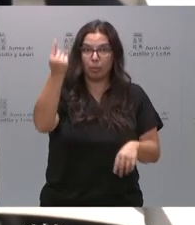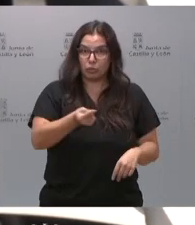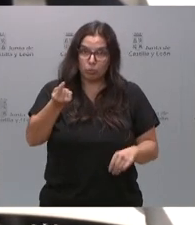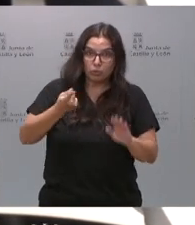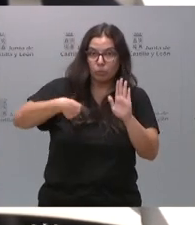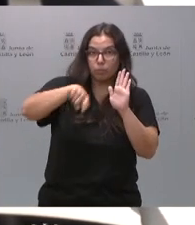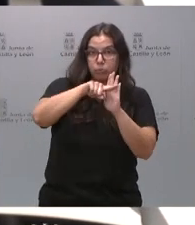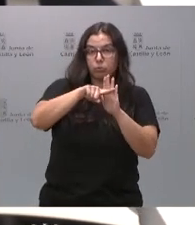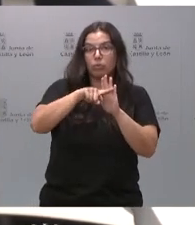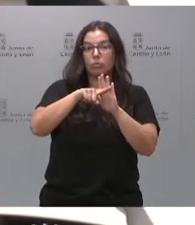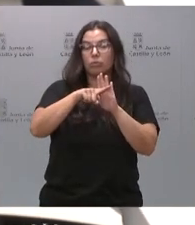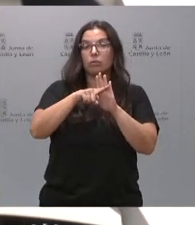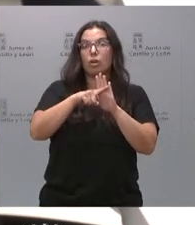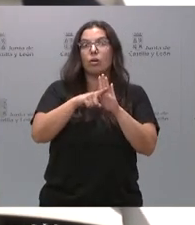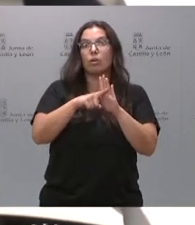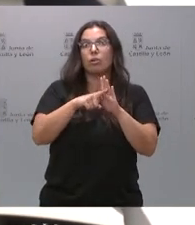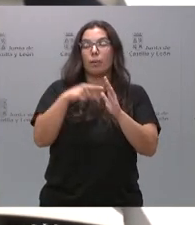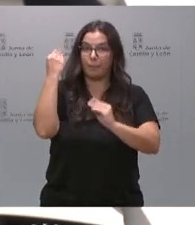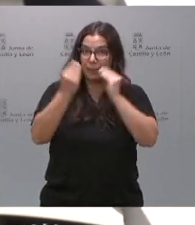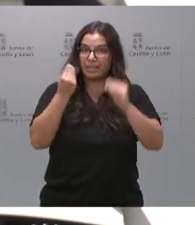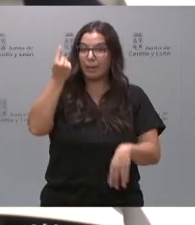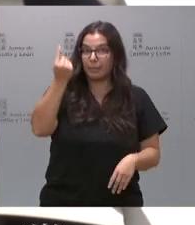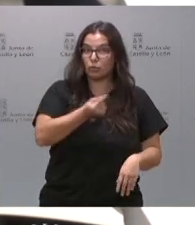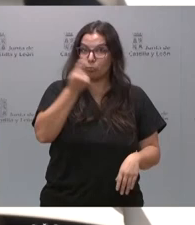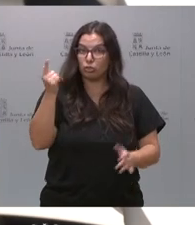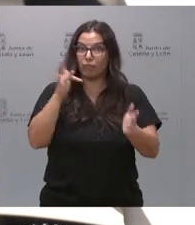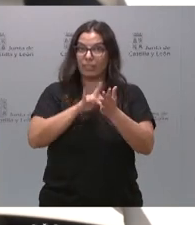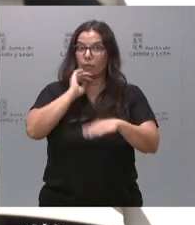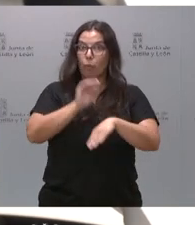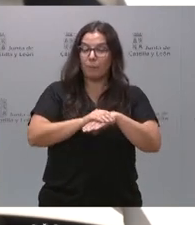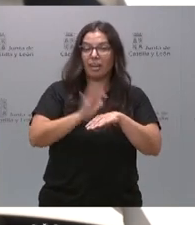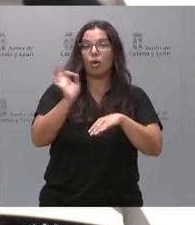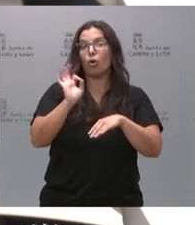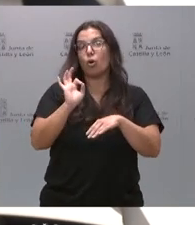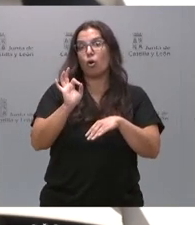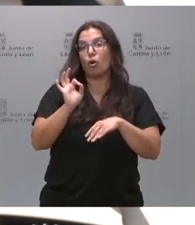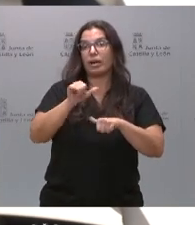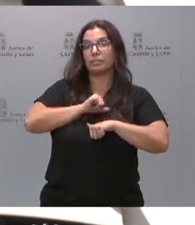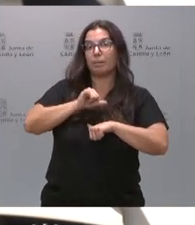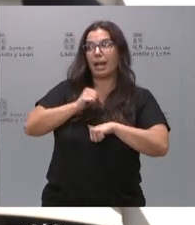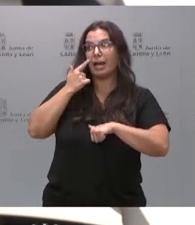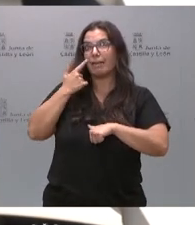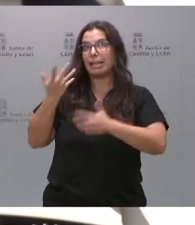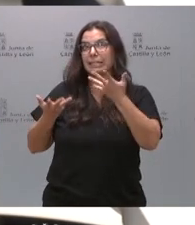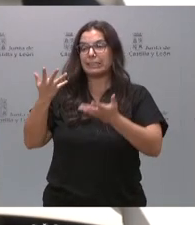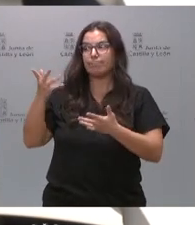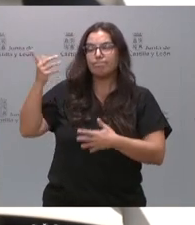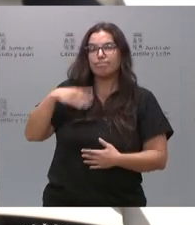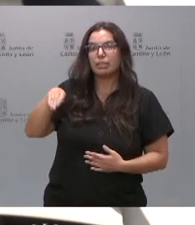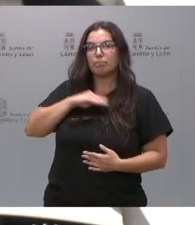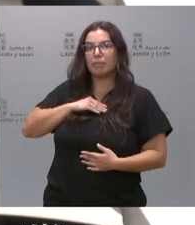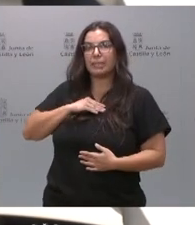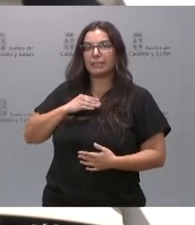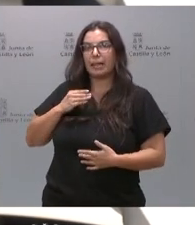si tienen previsto presentar presupuesto en fecha o si, ante esa situación de incertidumbre que ha comentado,